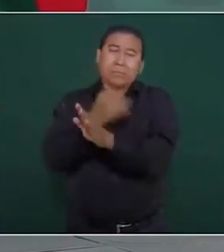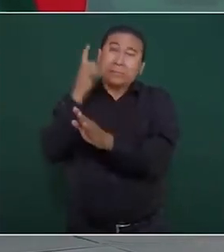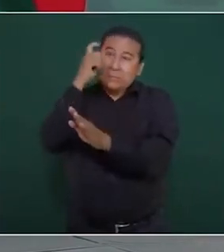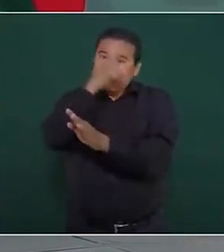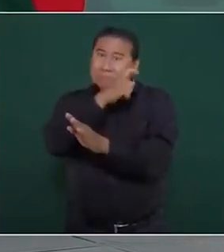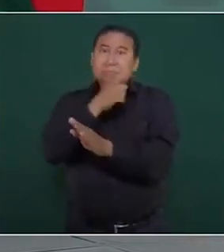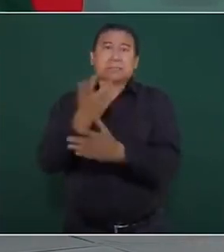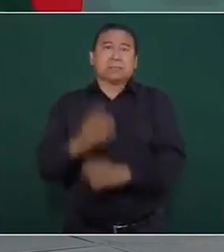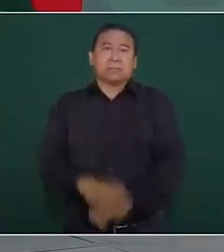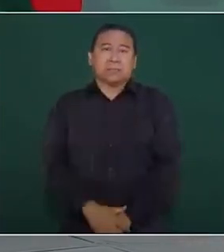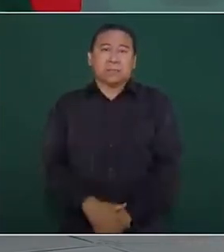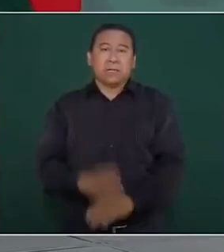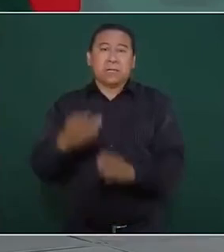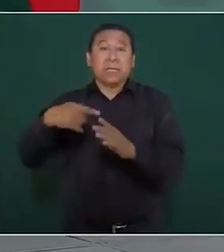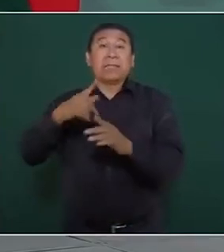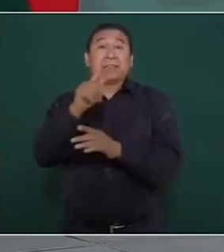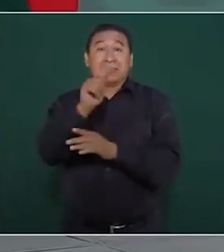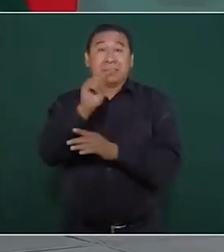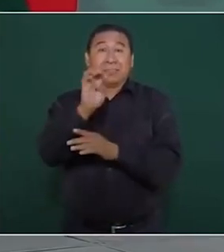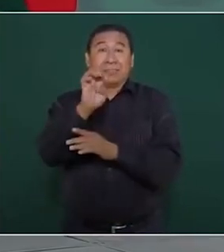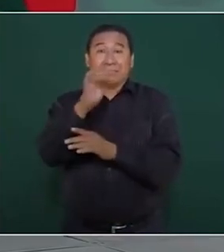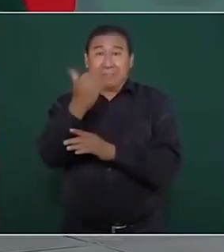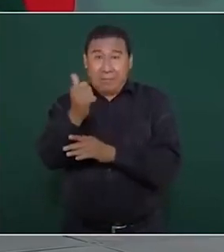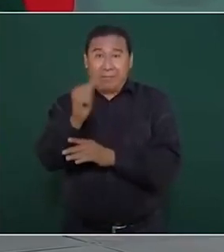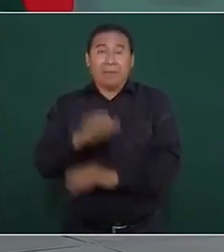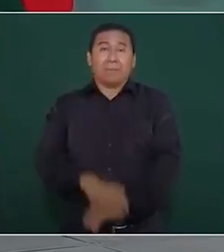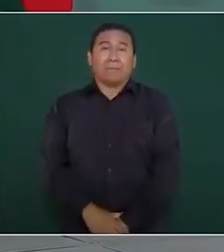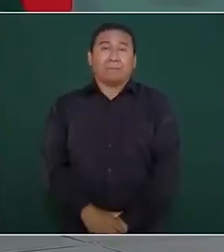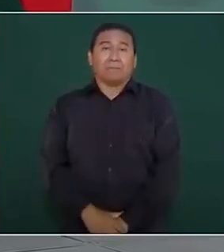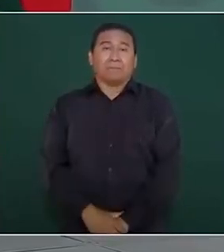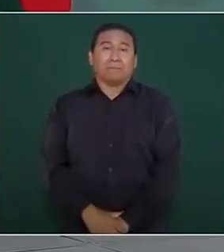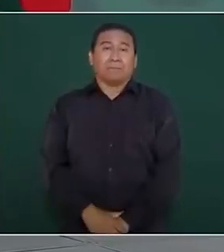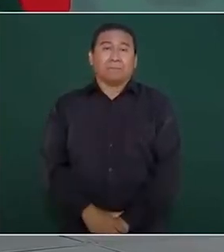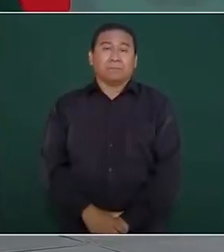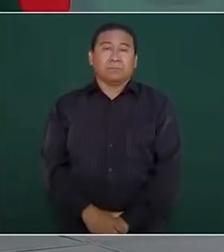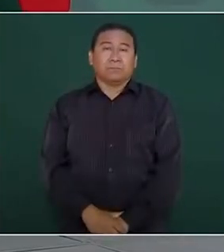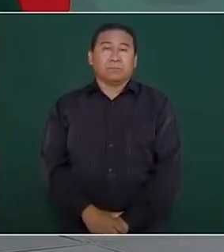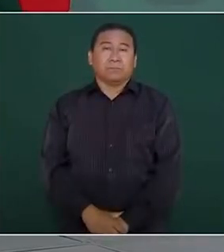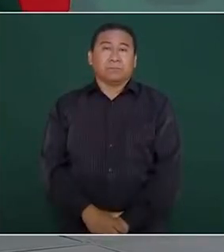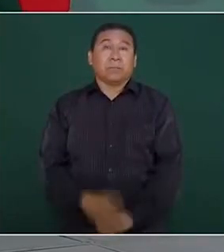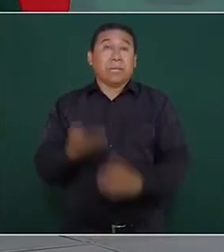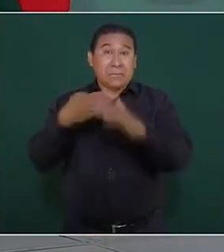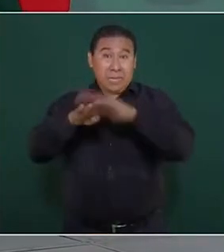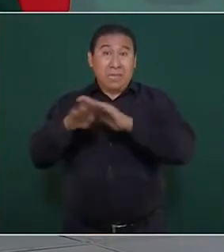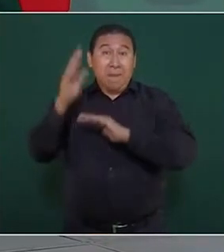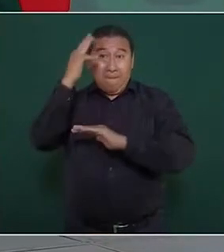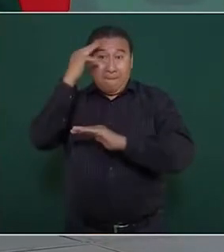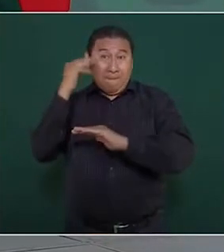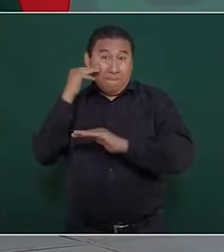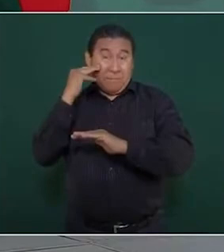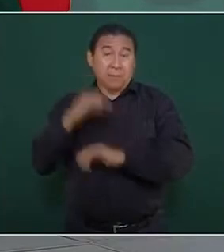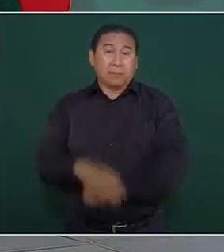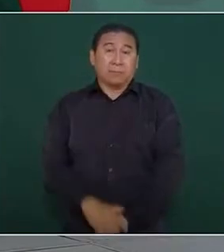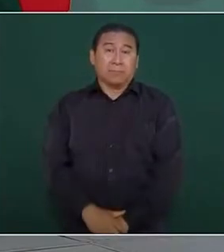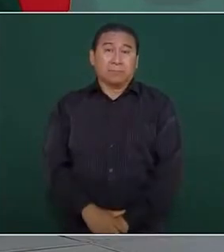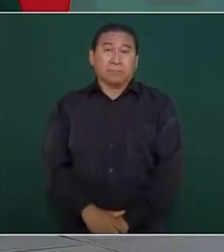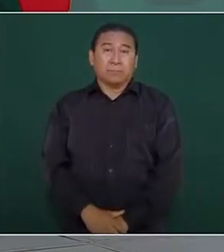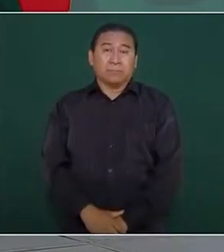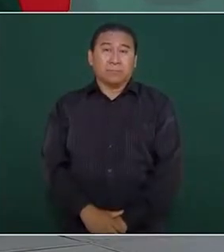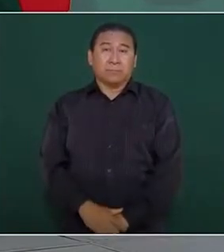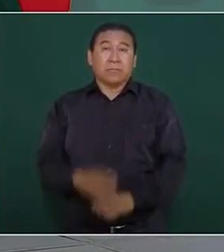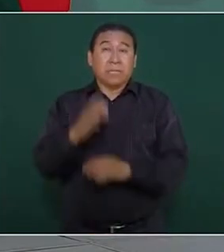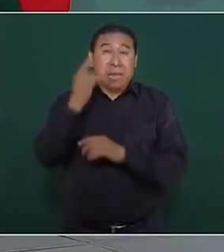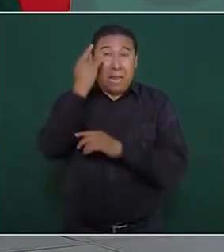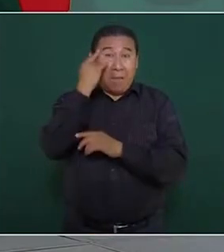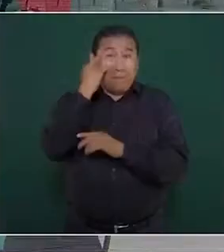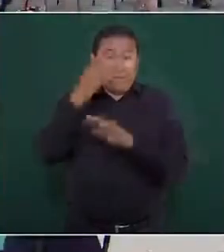aquí del lado de Tella y de la entrada a Mérida, llegando